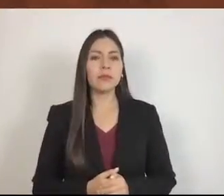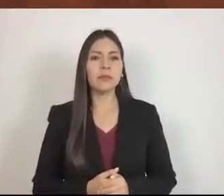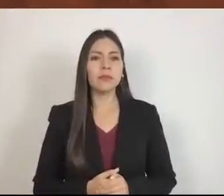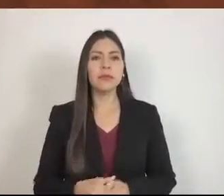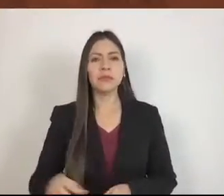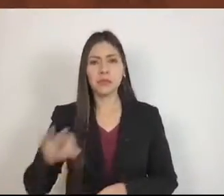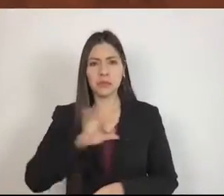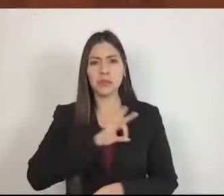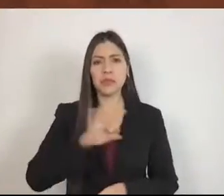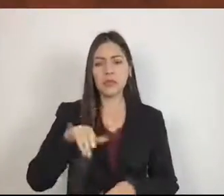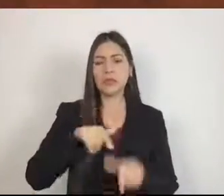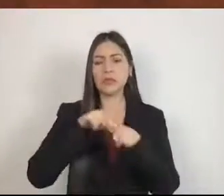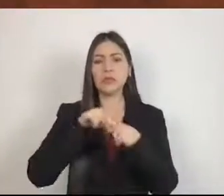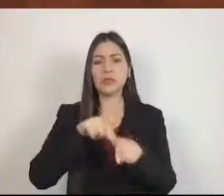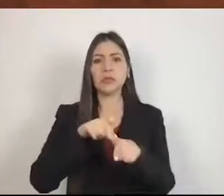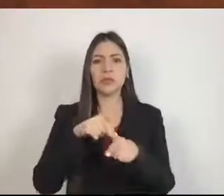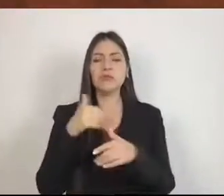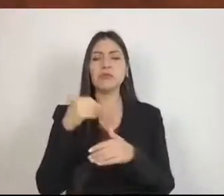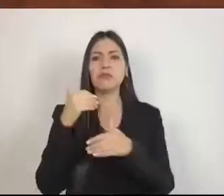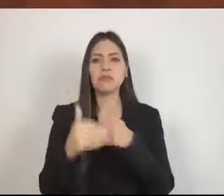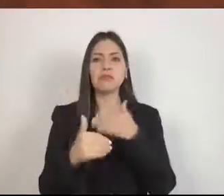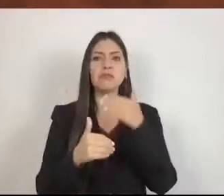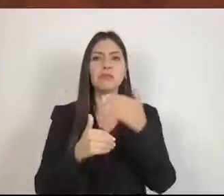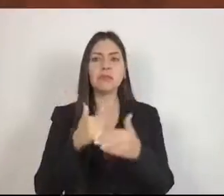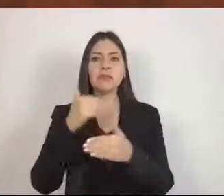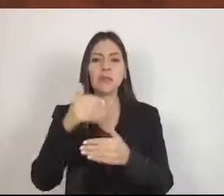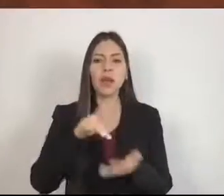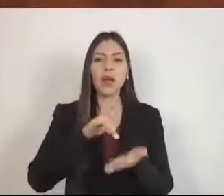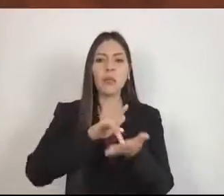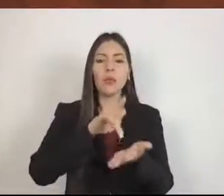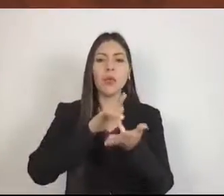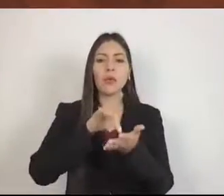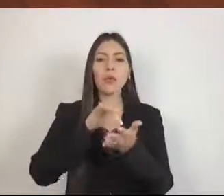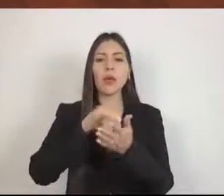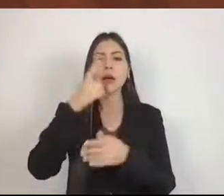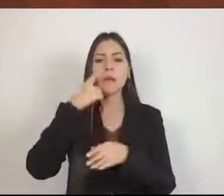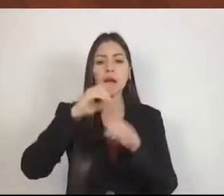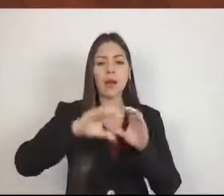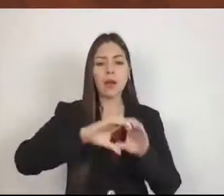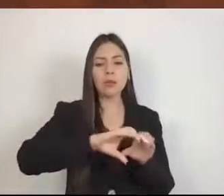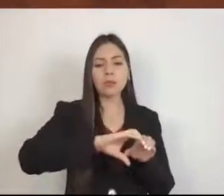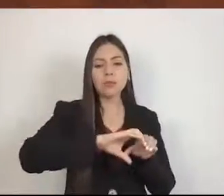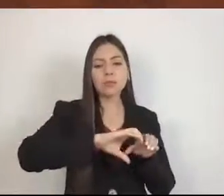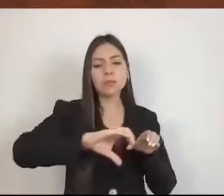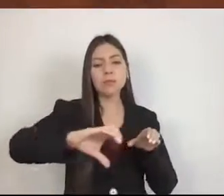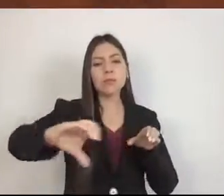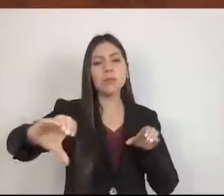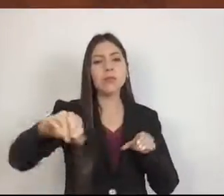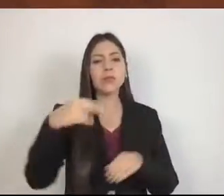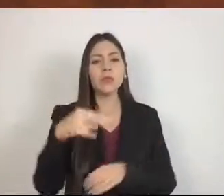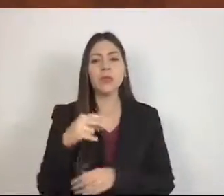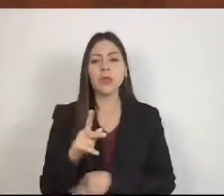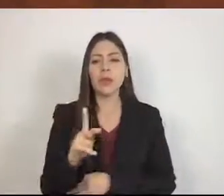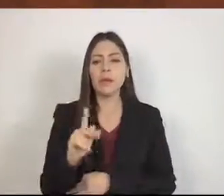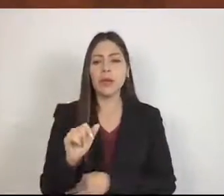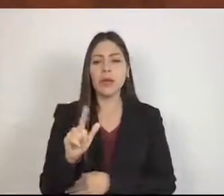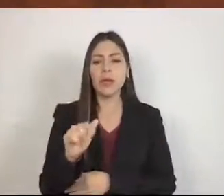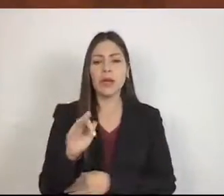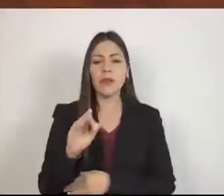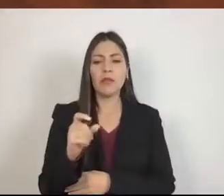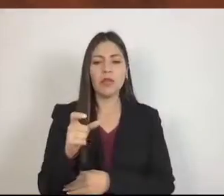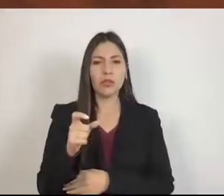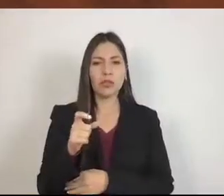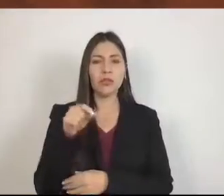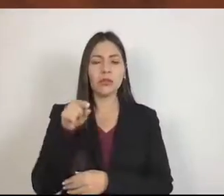el ducto del Palafox, que está en la parte de Hueypoxtla. Yo creo que